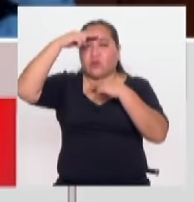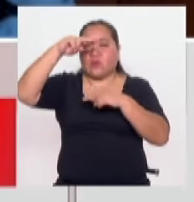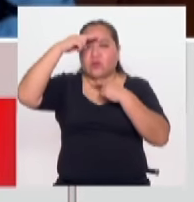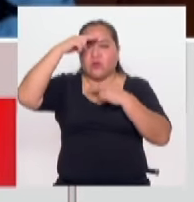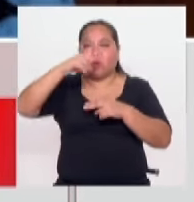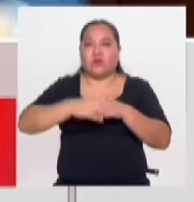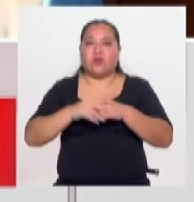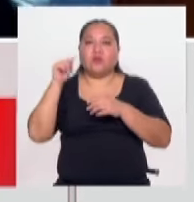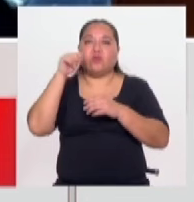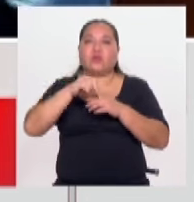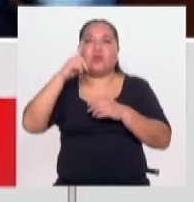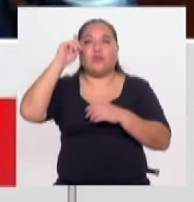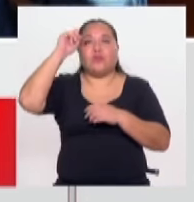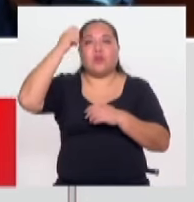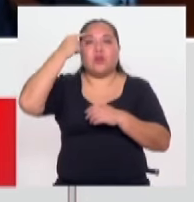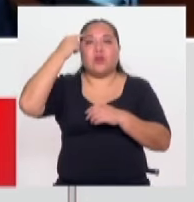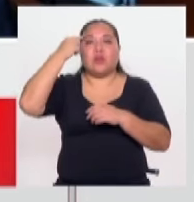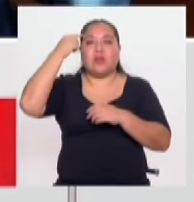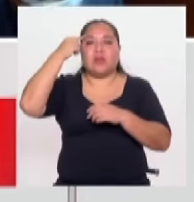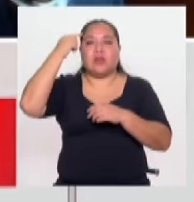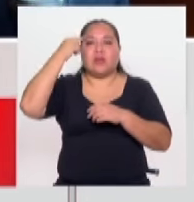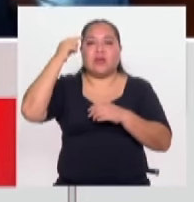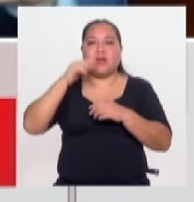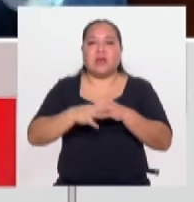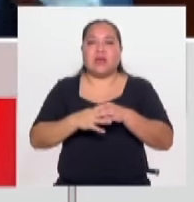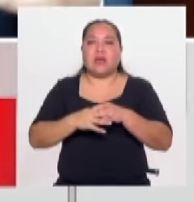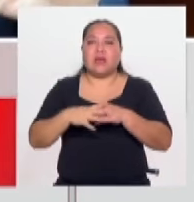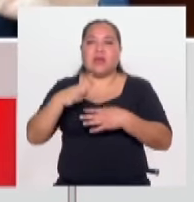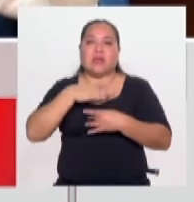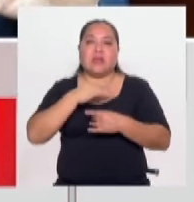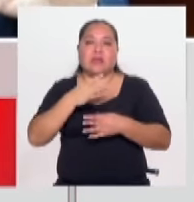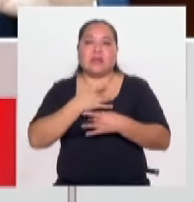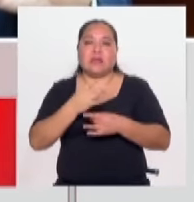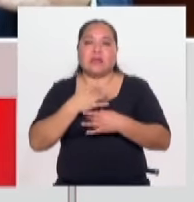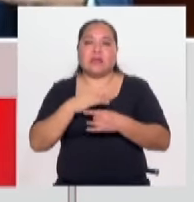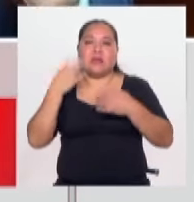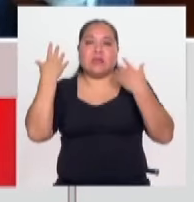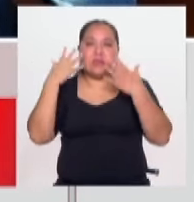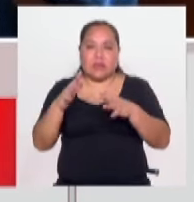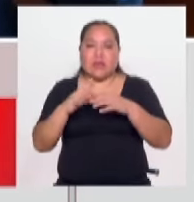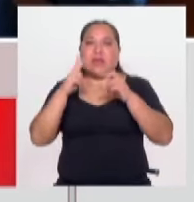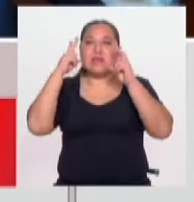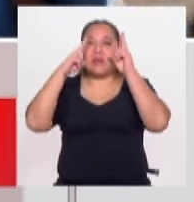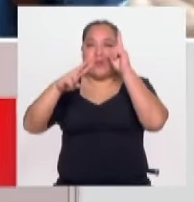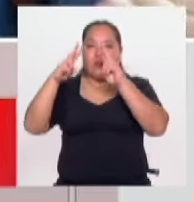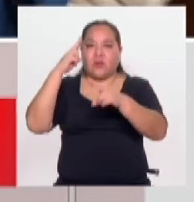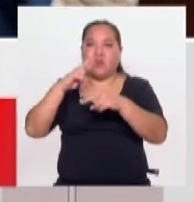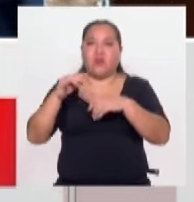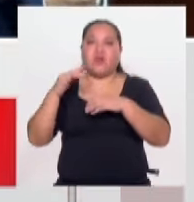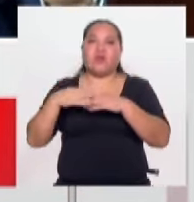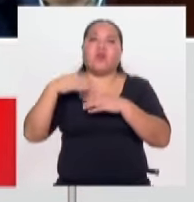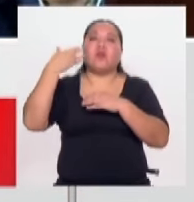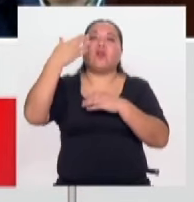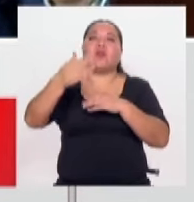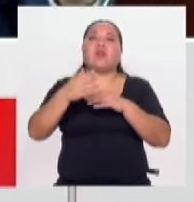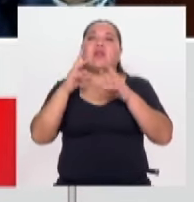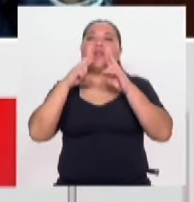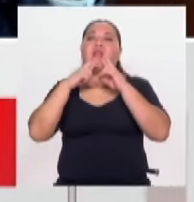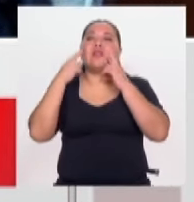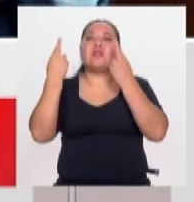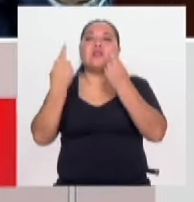política seria que se ha ido a tomar hace mucho tiempo. Pero bueno, ya se tomó, y como adelanto esa reunión,